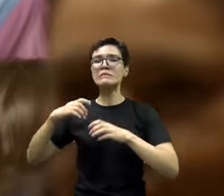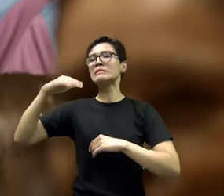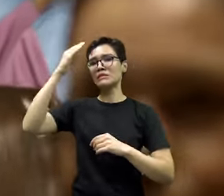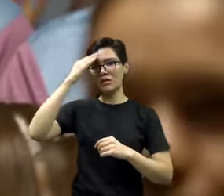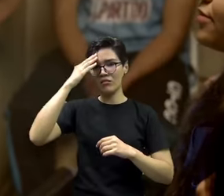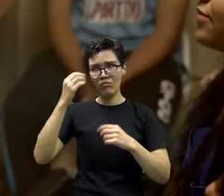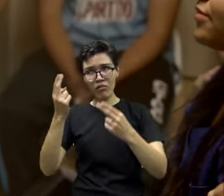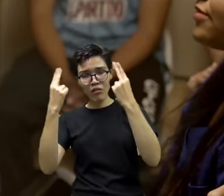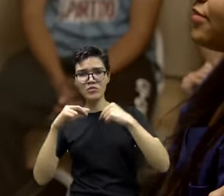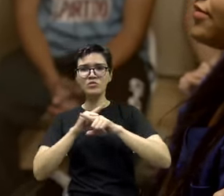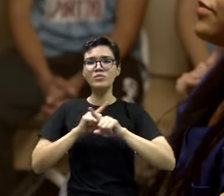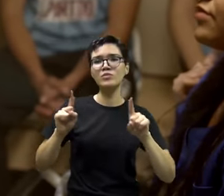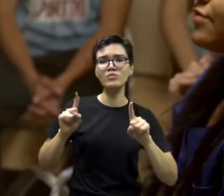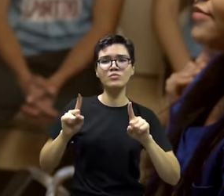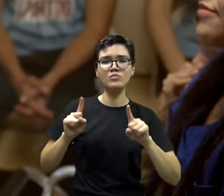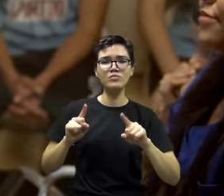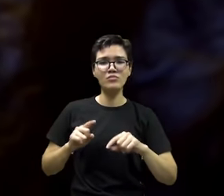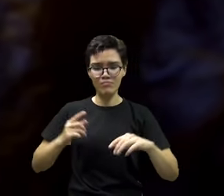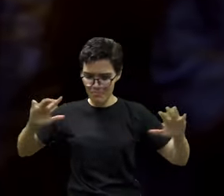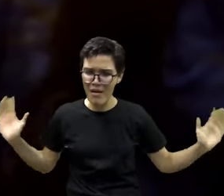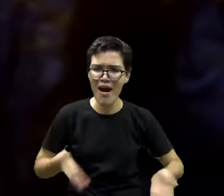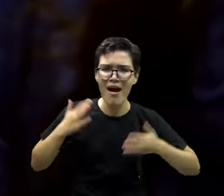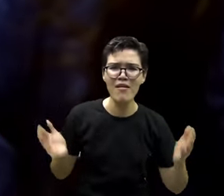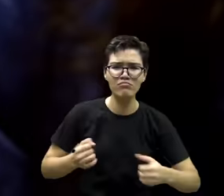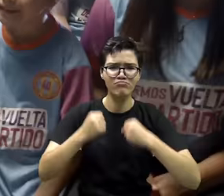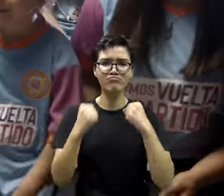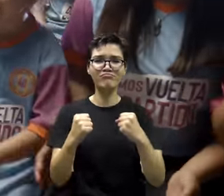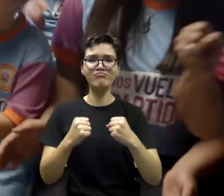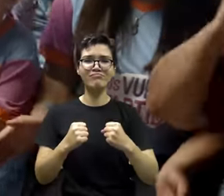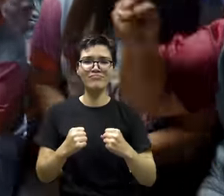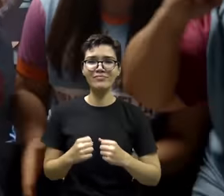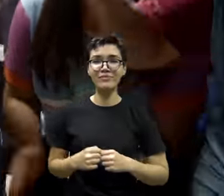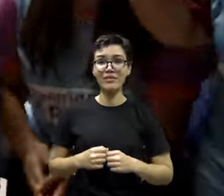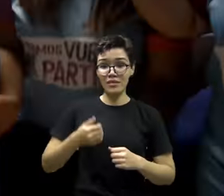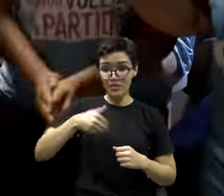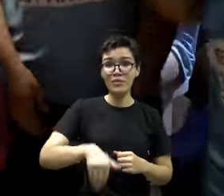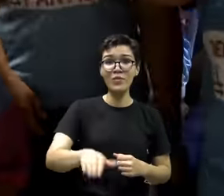Porque en este equipo sabemos que rendirse no es una opción. ¡Vamos, vamos, vamos!